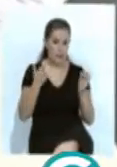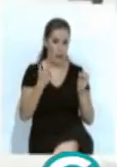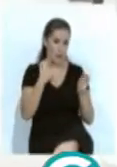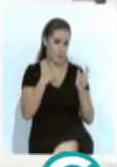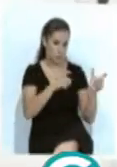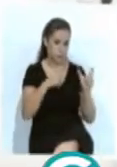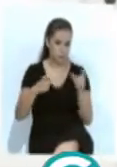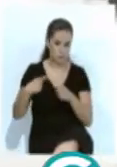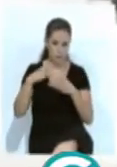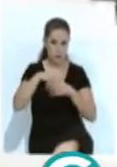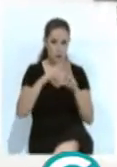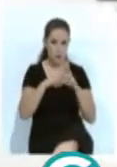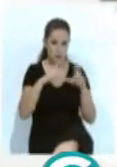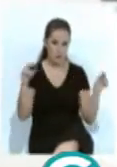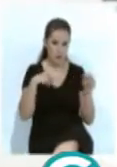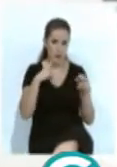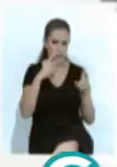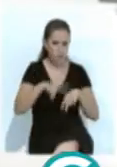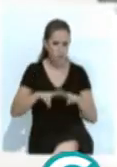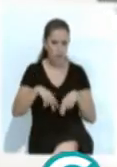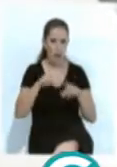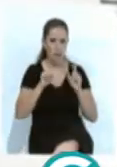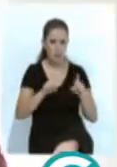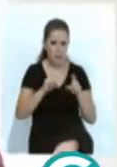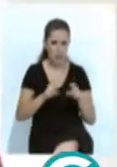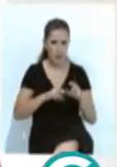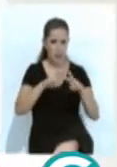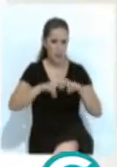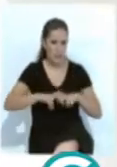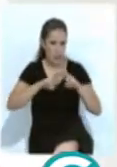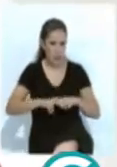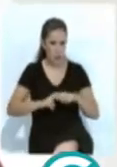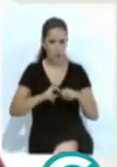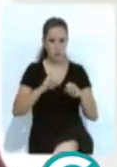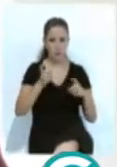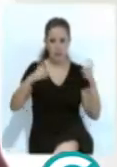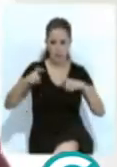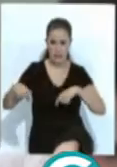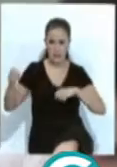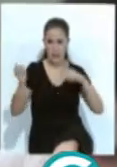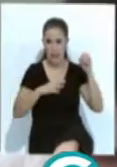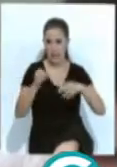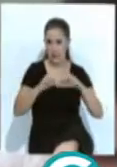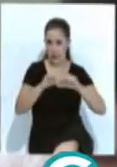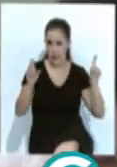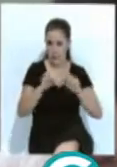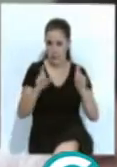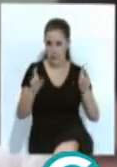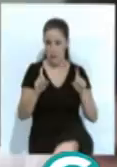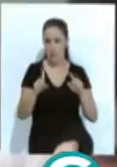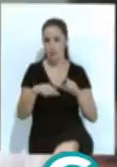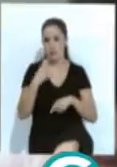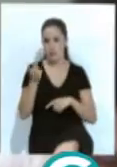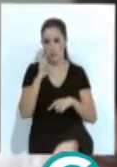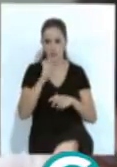sectoriales analizados serían la enseñanza, la investigación, las citas, ingresos en empresas y perspectiva